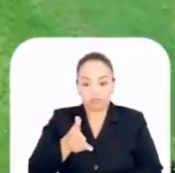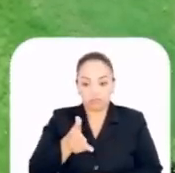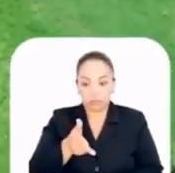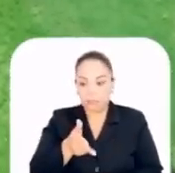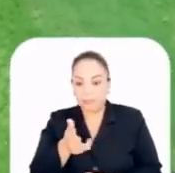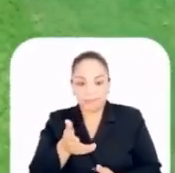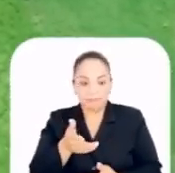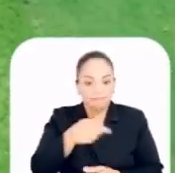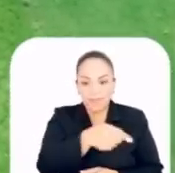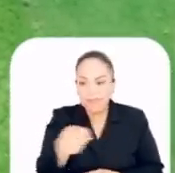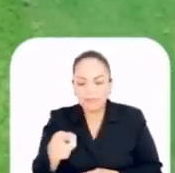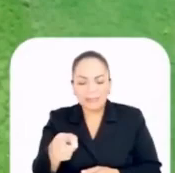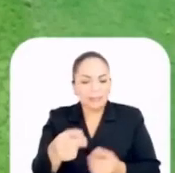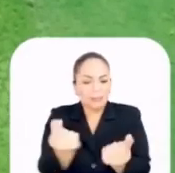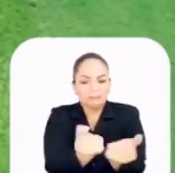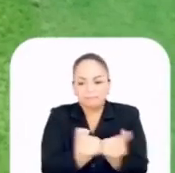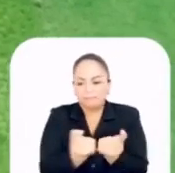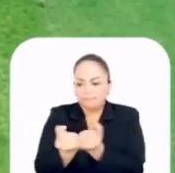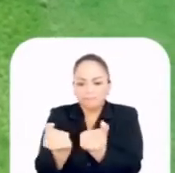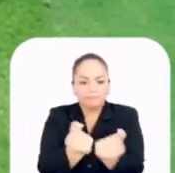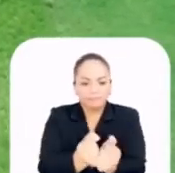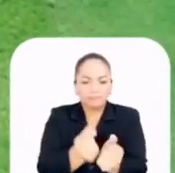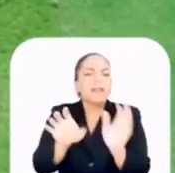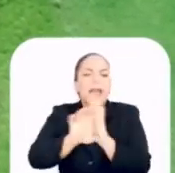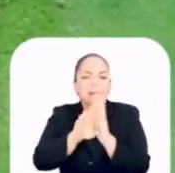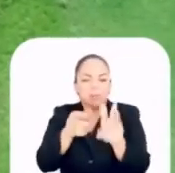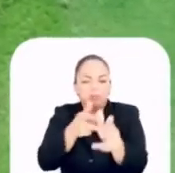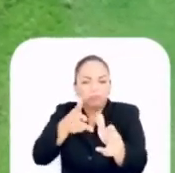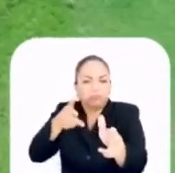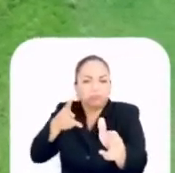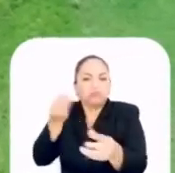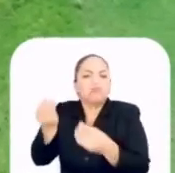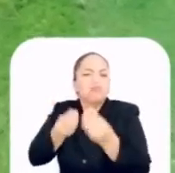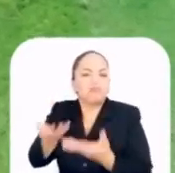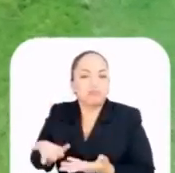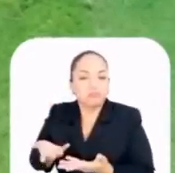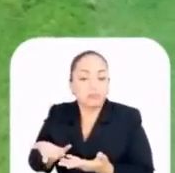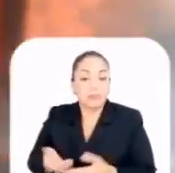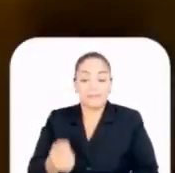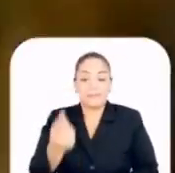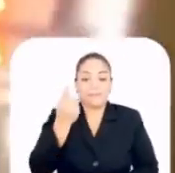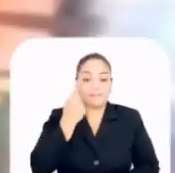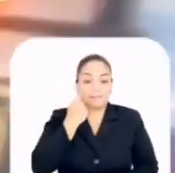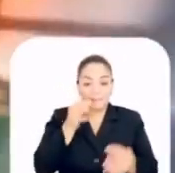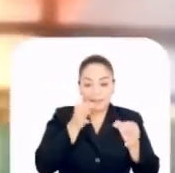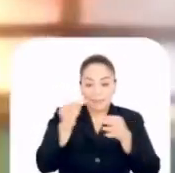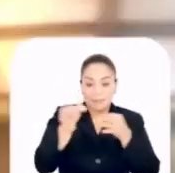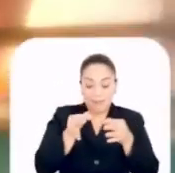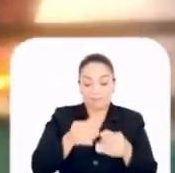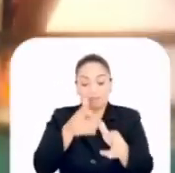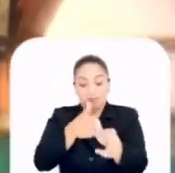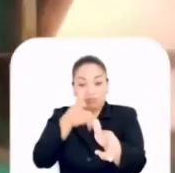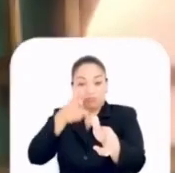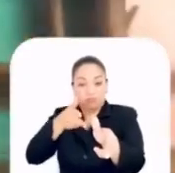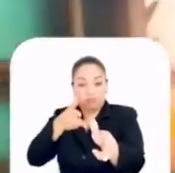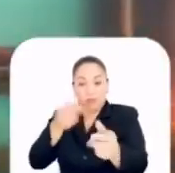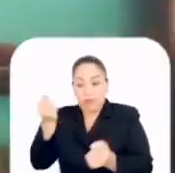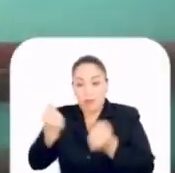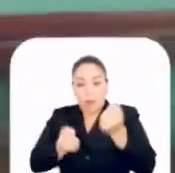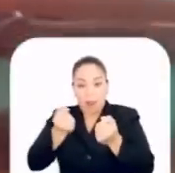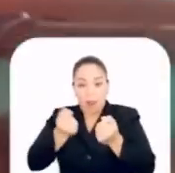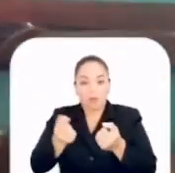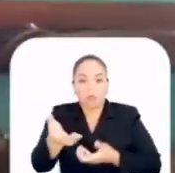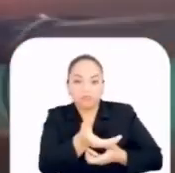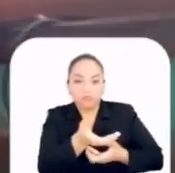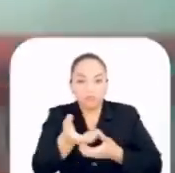llegar al lugar, lo que encuentran es un colapso vial. La respuesta es sencilla. Las unidades no podrían llegar